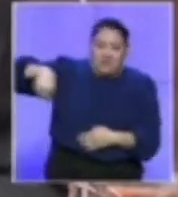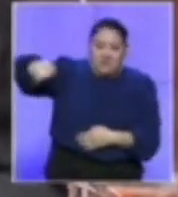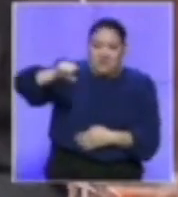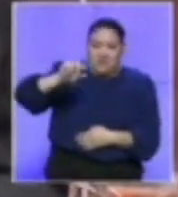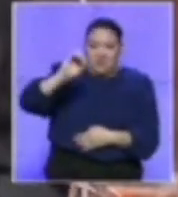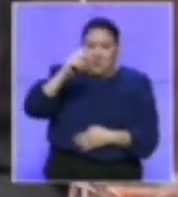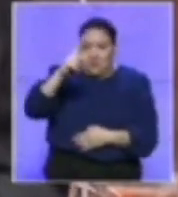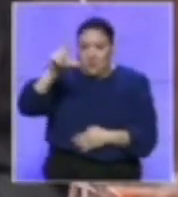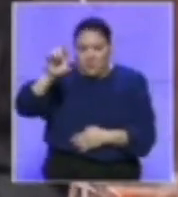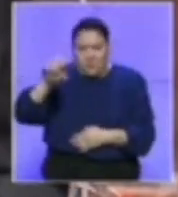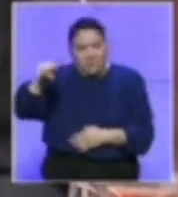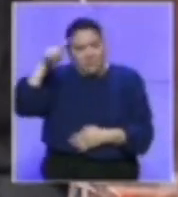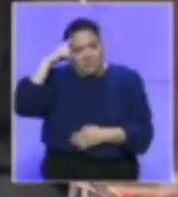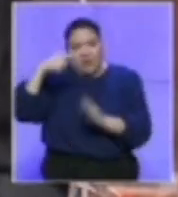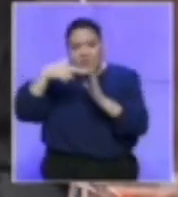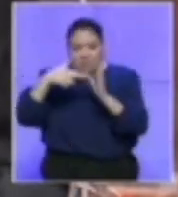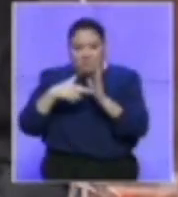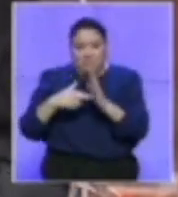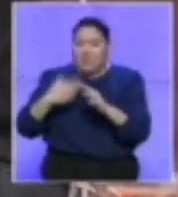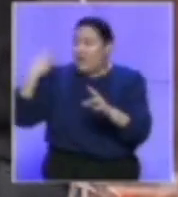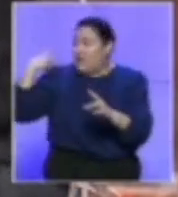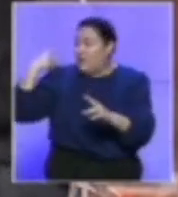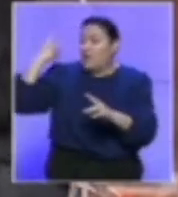siguiendo el precedente, que es idéntico.